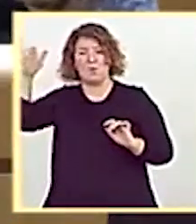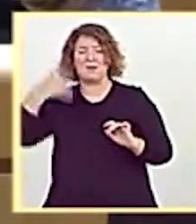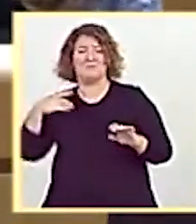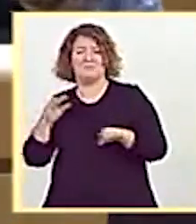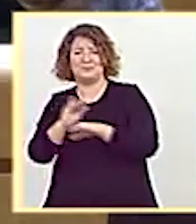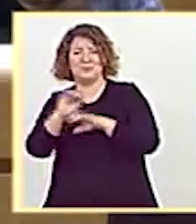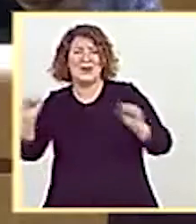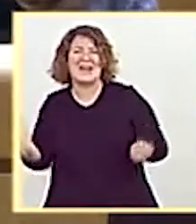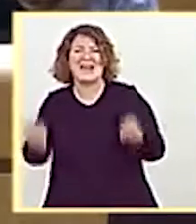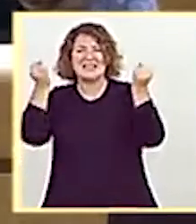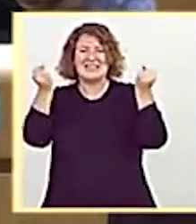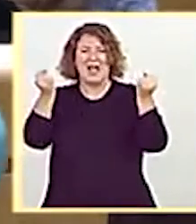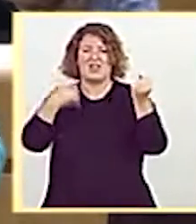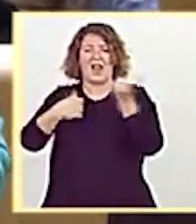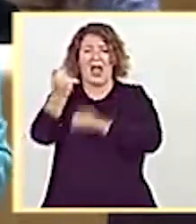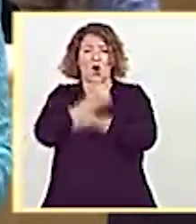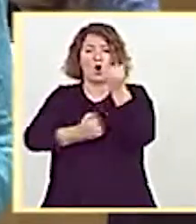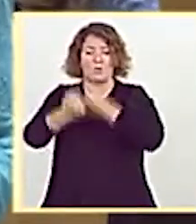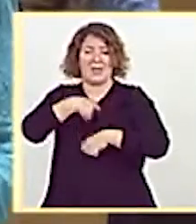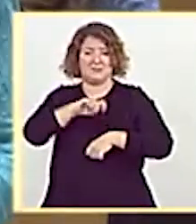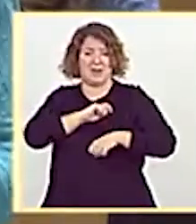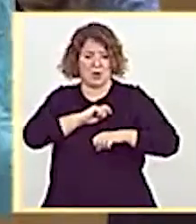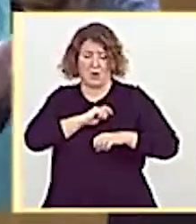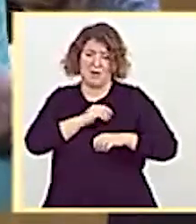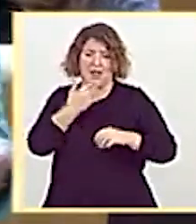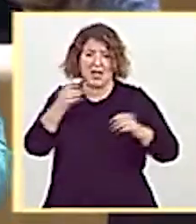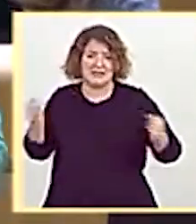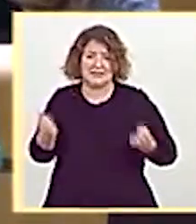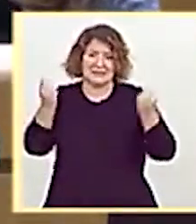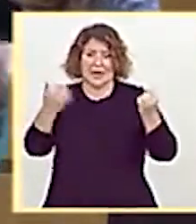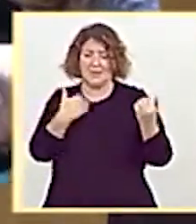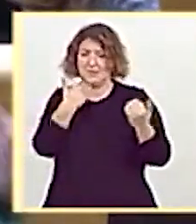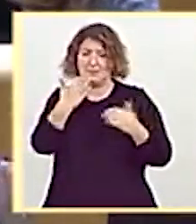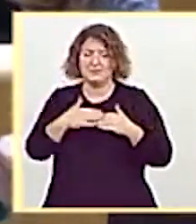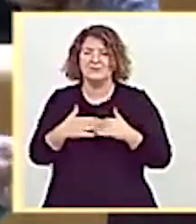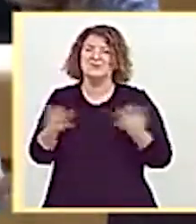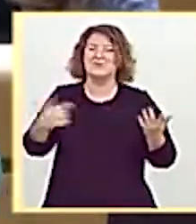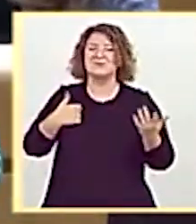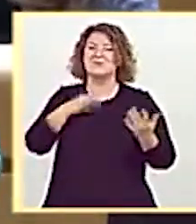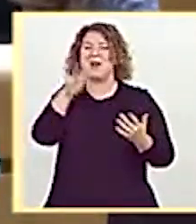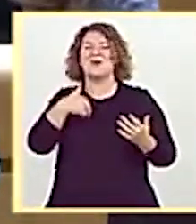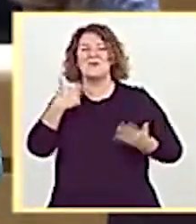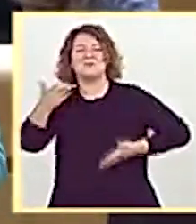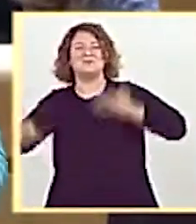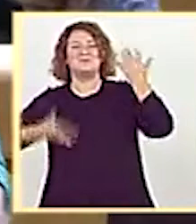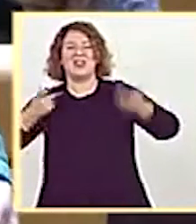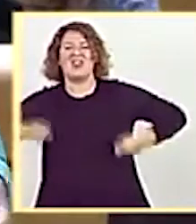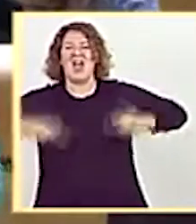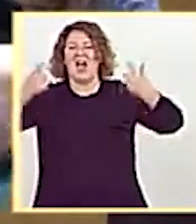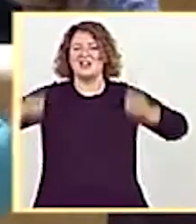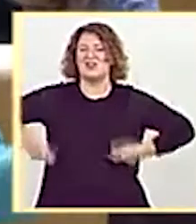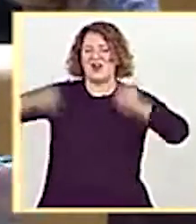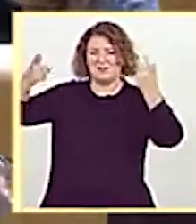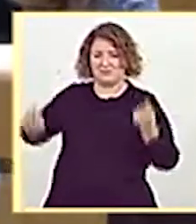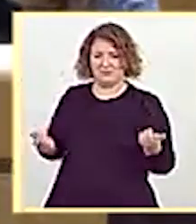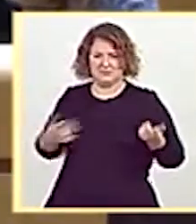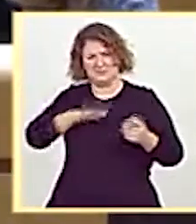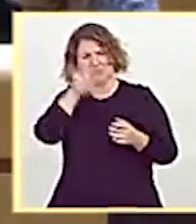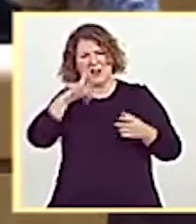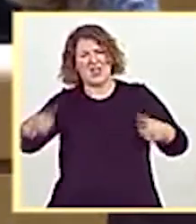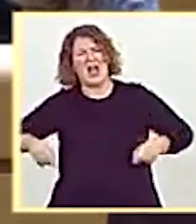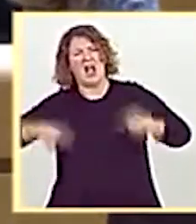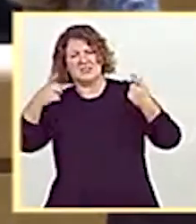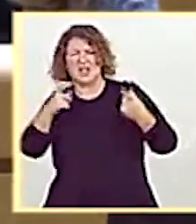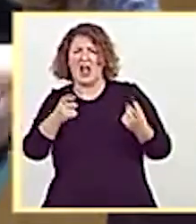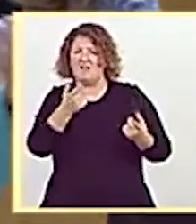segundo, que nos acaba de abandonar, dice que se puede presumir de gastar. Oigan, señorías, como si gastar fuera